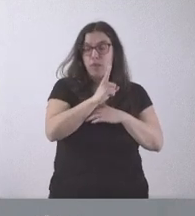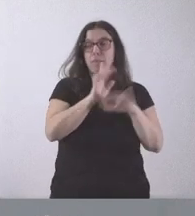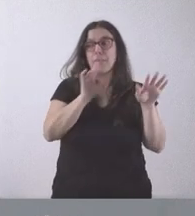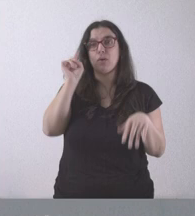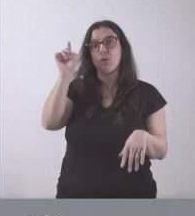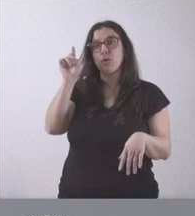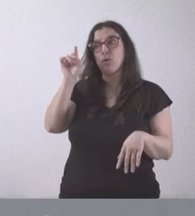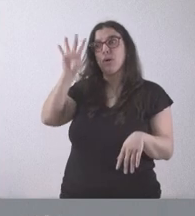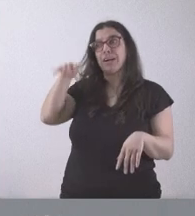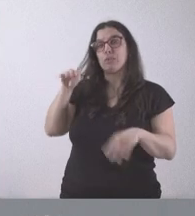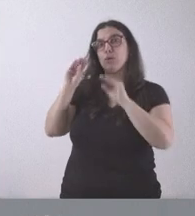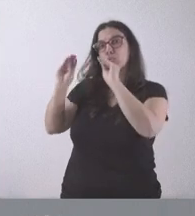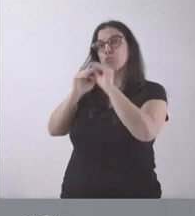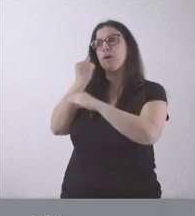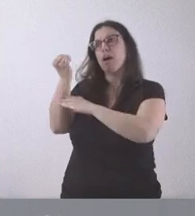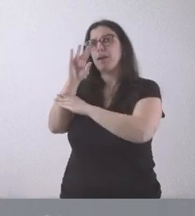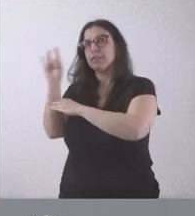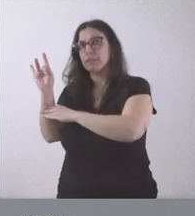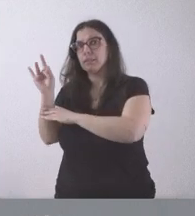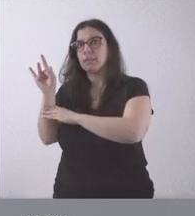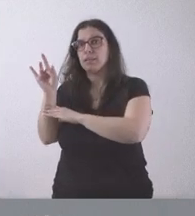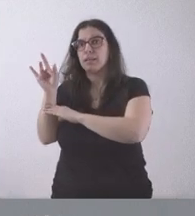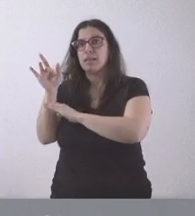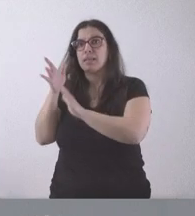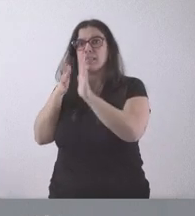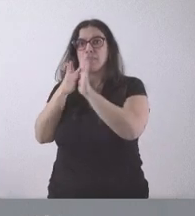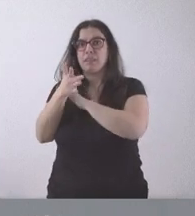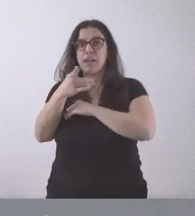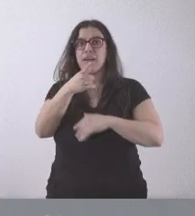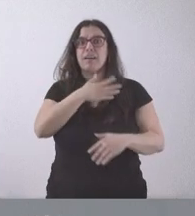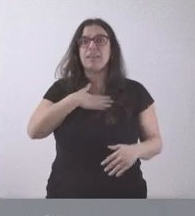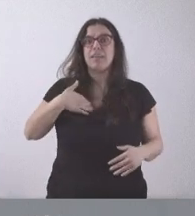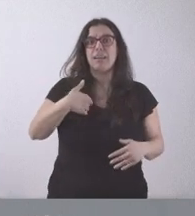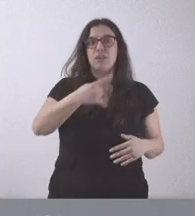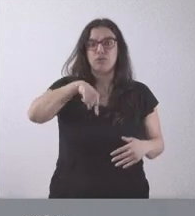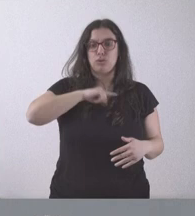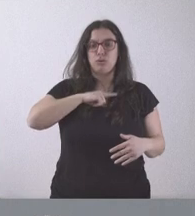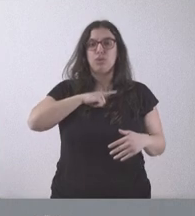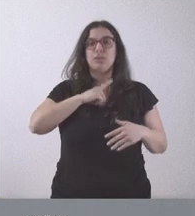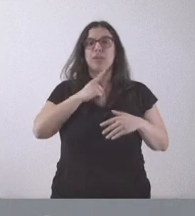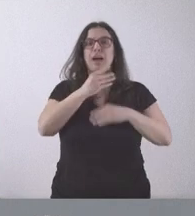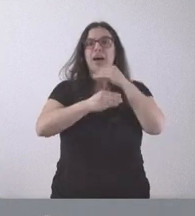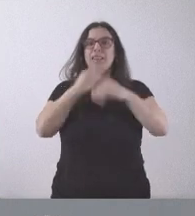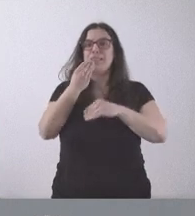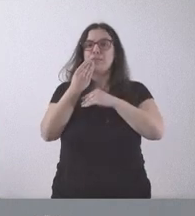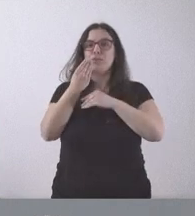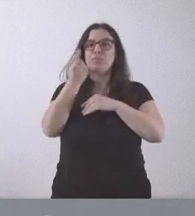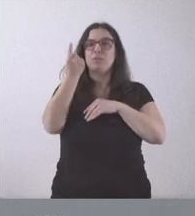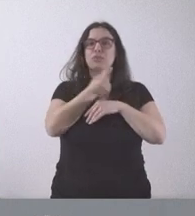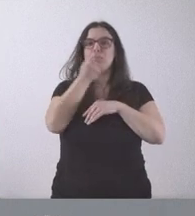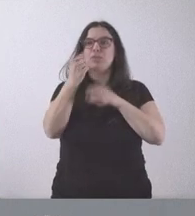el de Cataluña, que pediría que nosotros hubiéramos presentado un presupuesto como el de Cataluña. Por tanto, un presupuesto claramente orientado a los objetivos